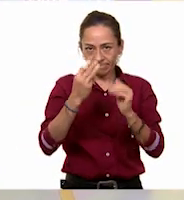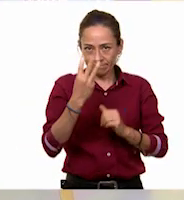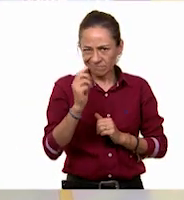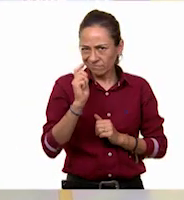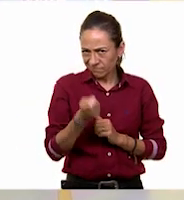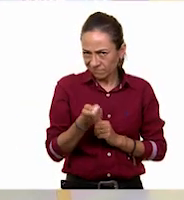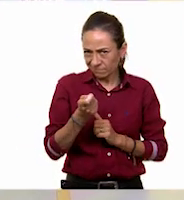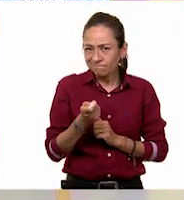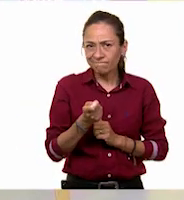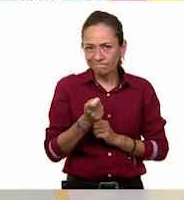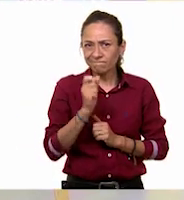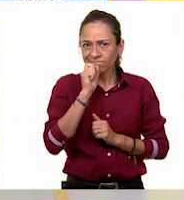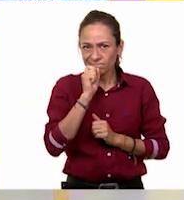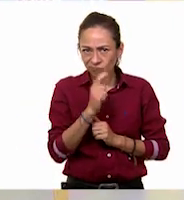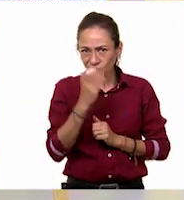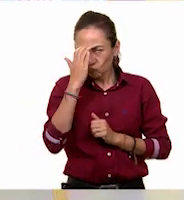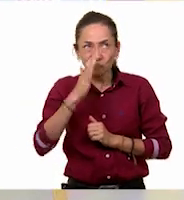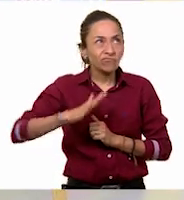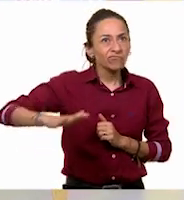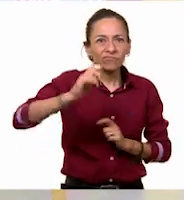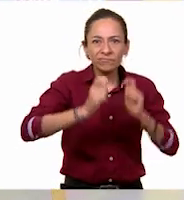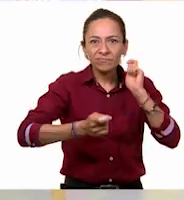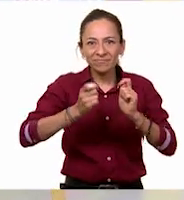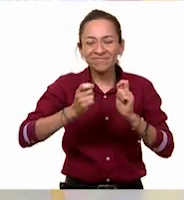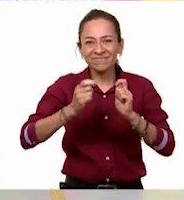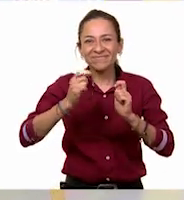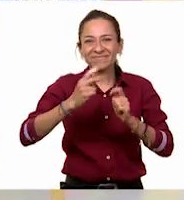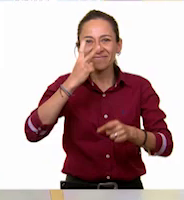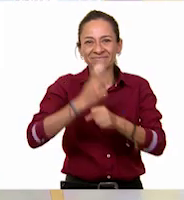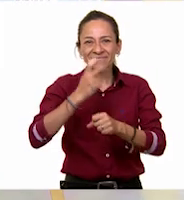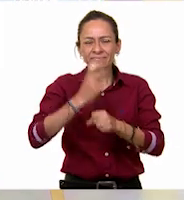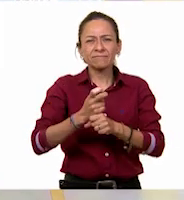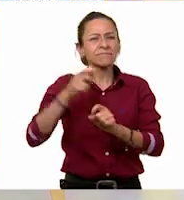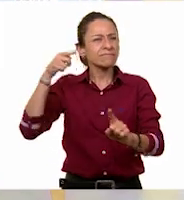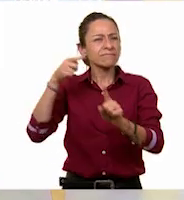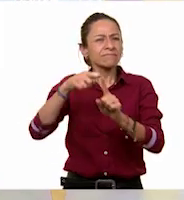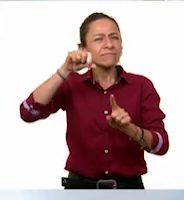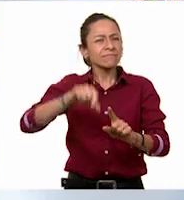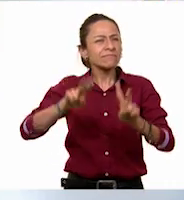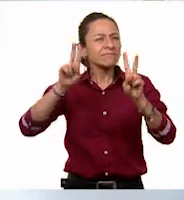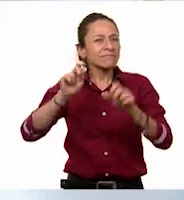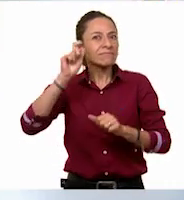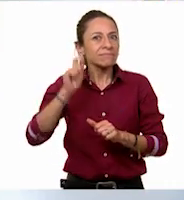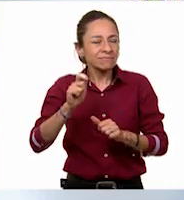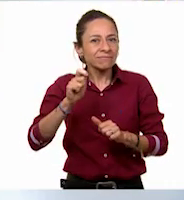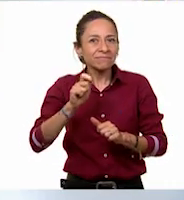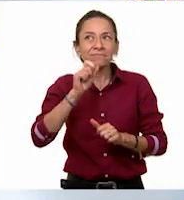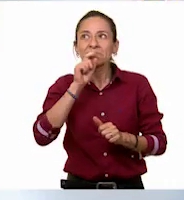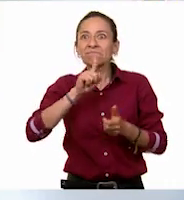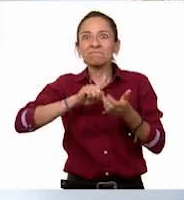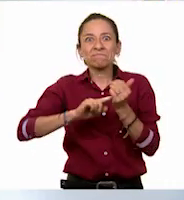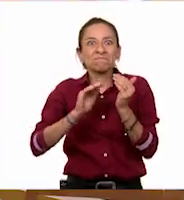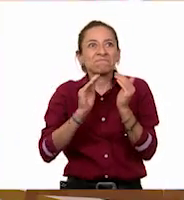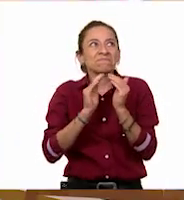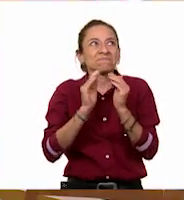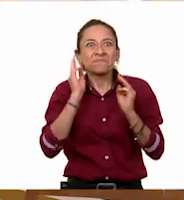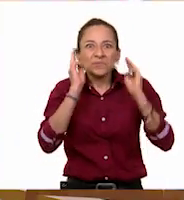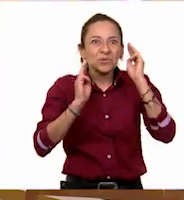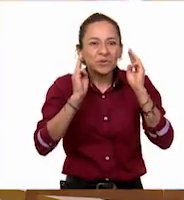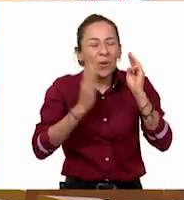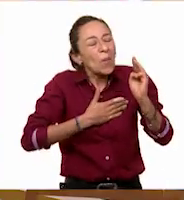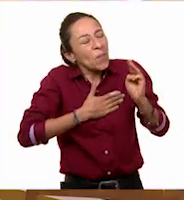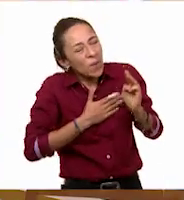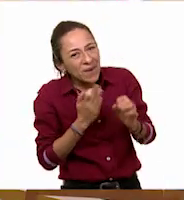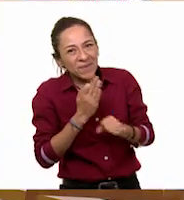El tema del día de hoy es un museo en mi casa. Bueno, en este caso en el salón, ¿verdad? Exactamente, Pili. ¡Hola, niñas!